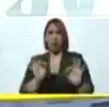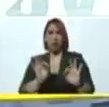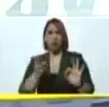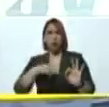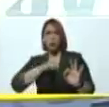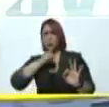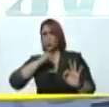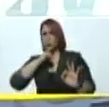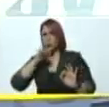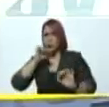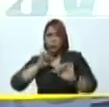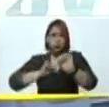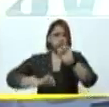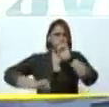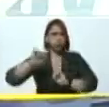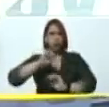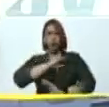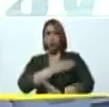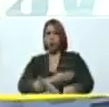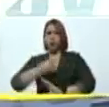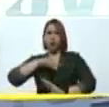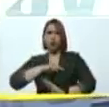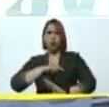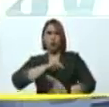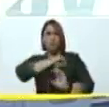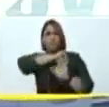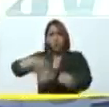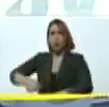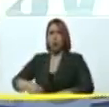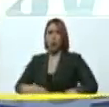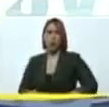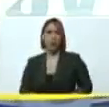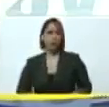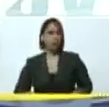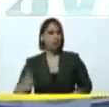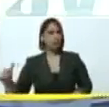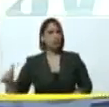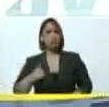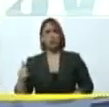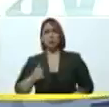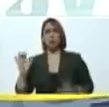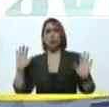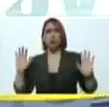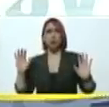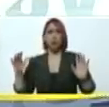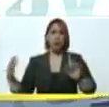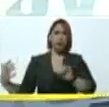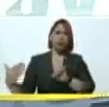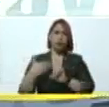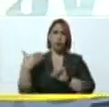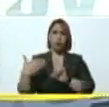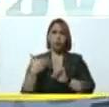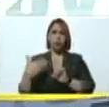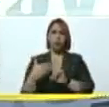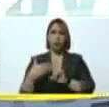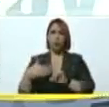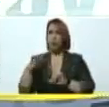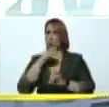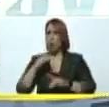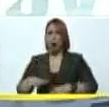resistido con fortaleza y hemos noqueado en todos los escenarios las agresiones del enemigo de Venezuela